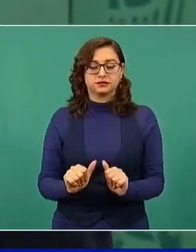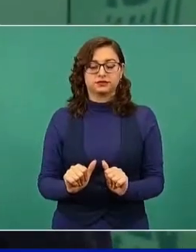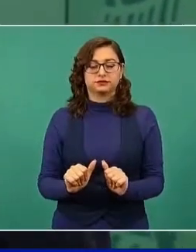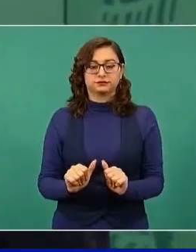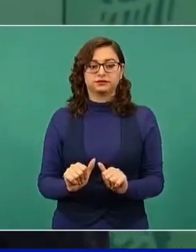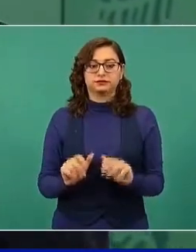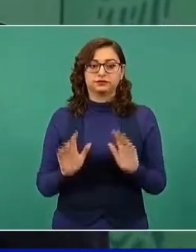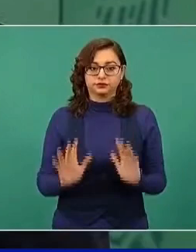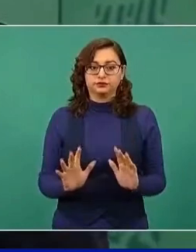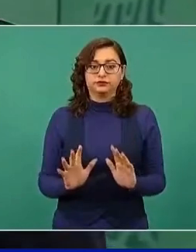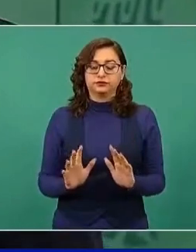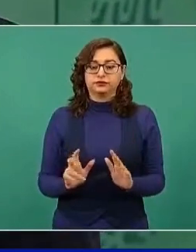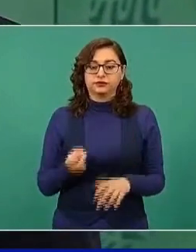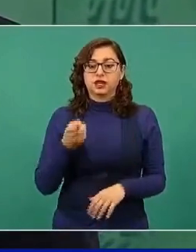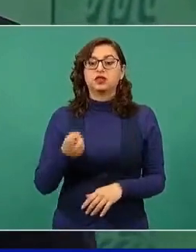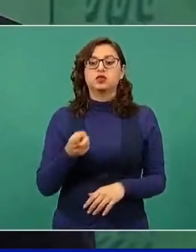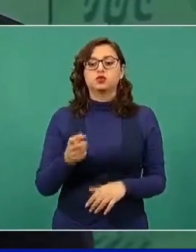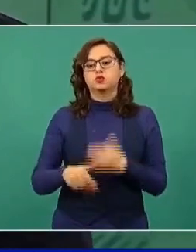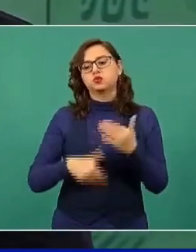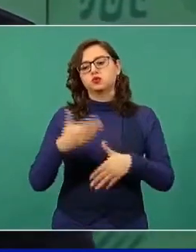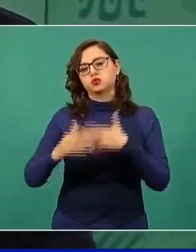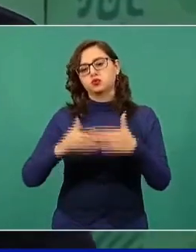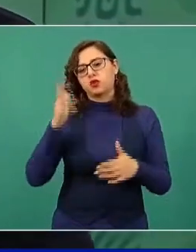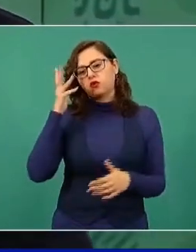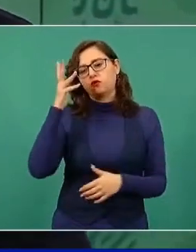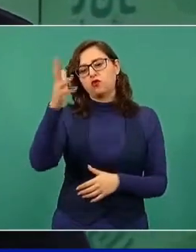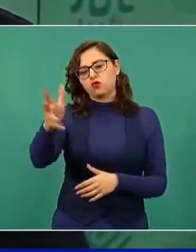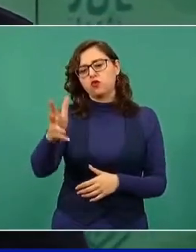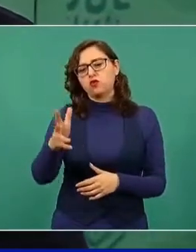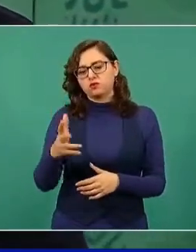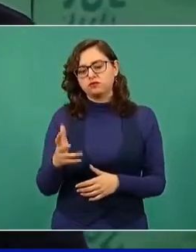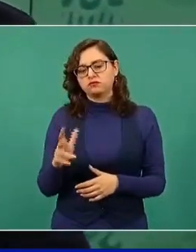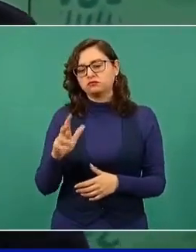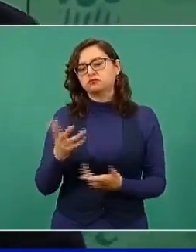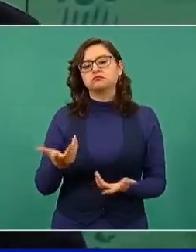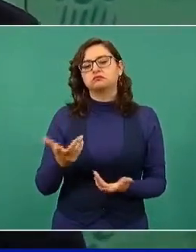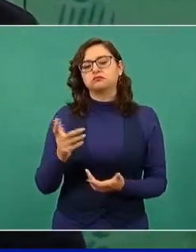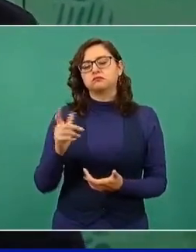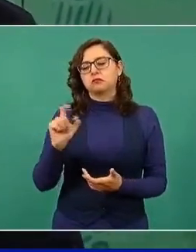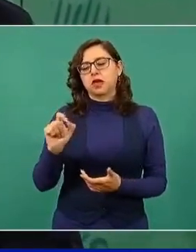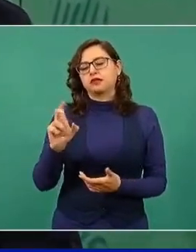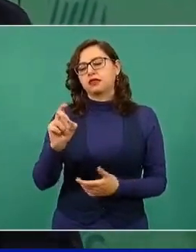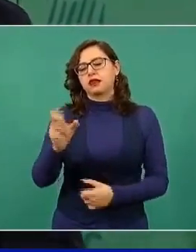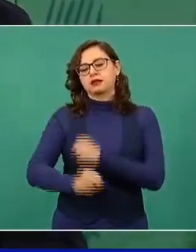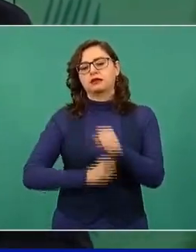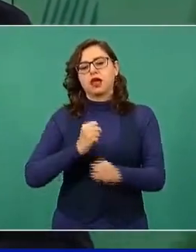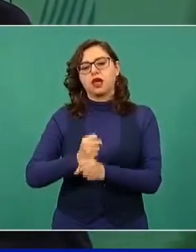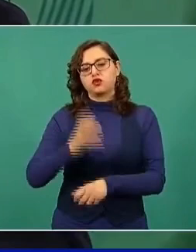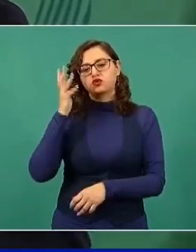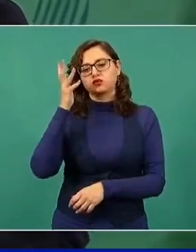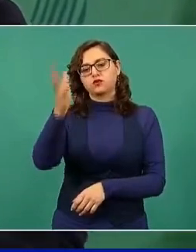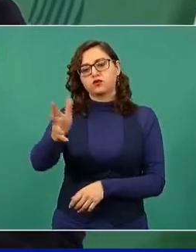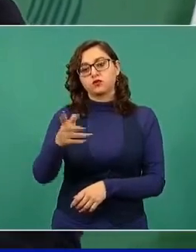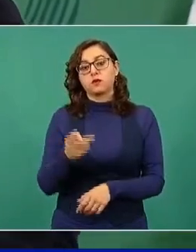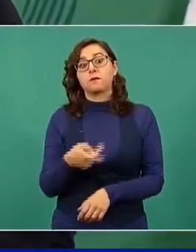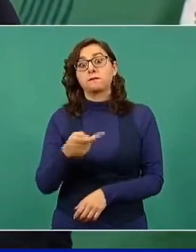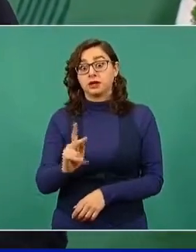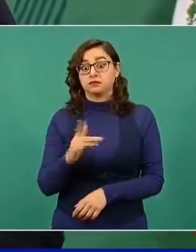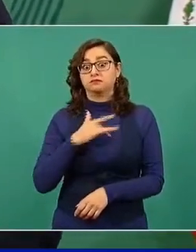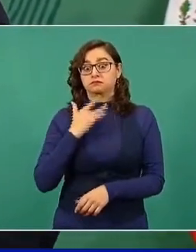Esto ya no nos va a tocar posiblemente a nosotros, pero las proyecciones que se hacen